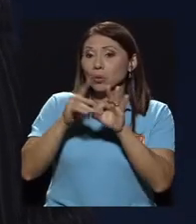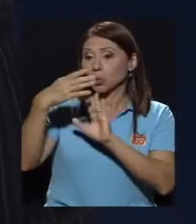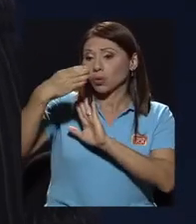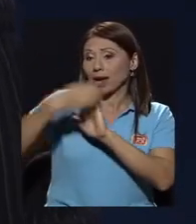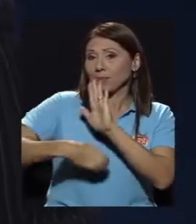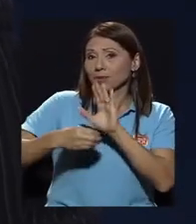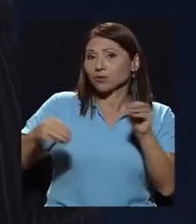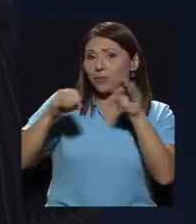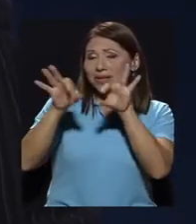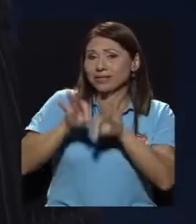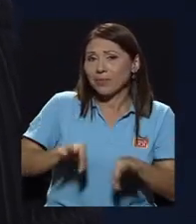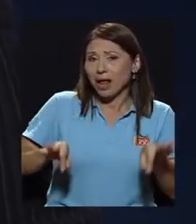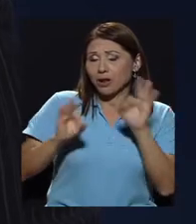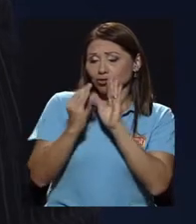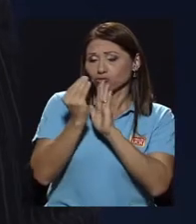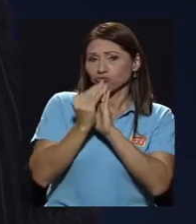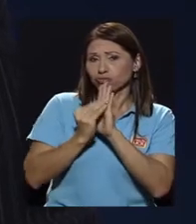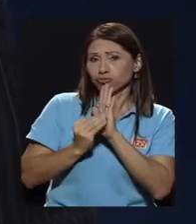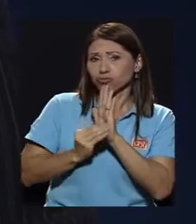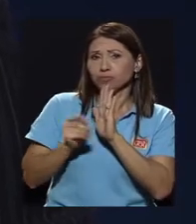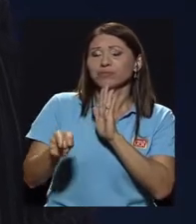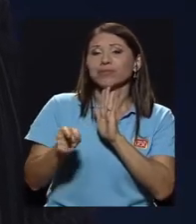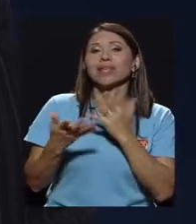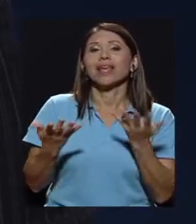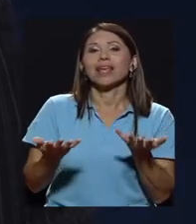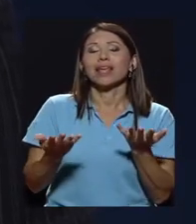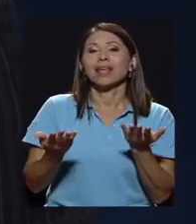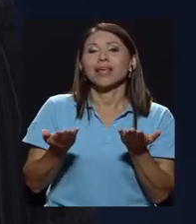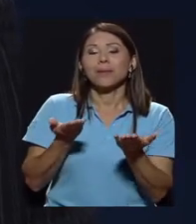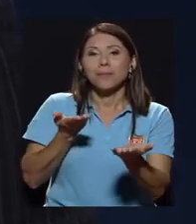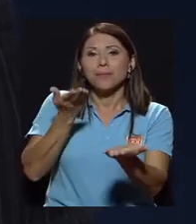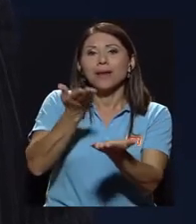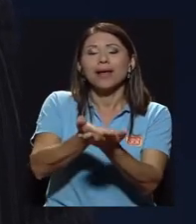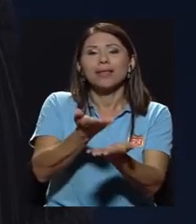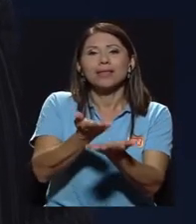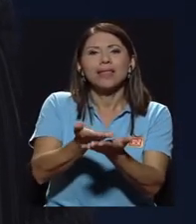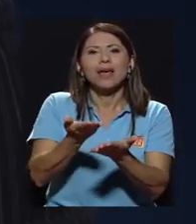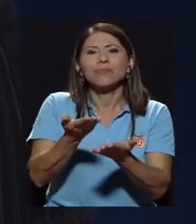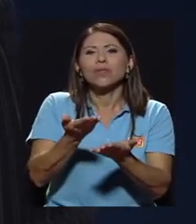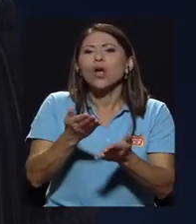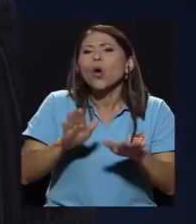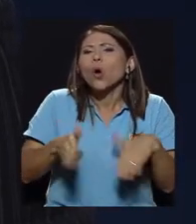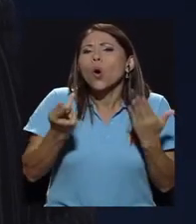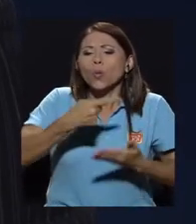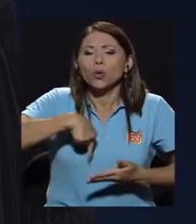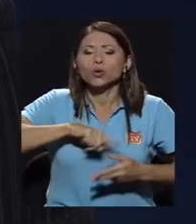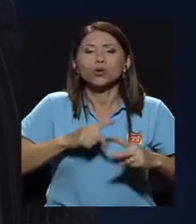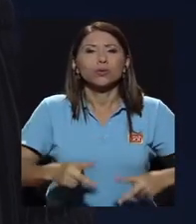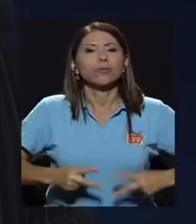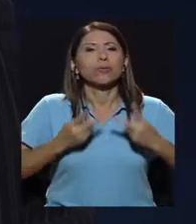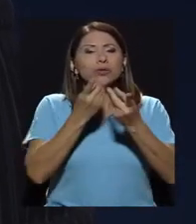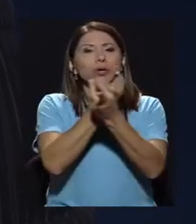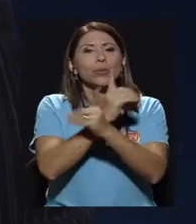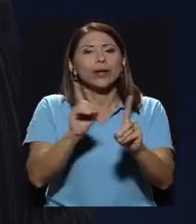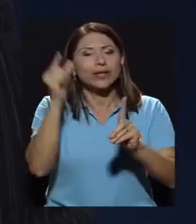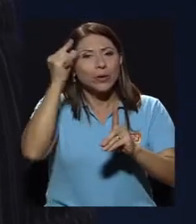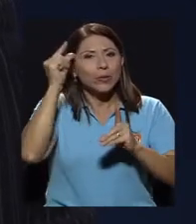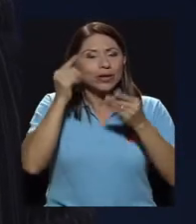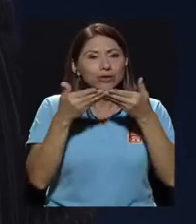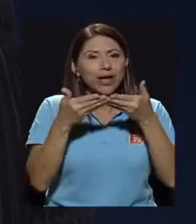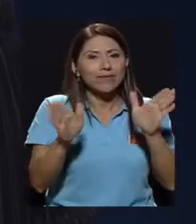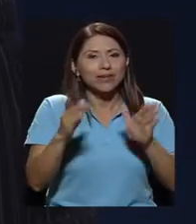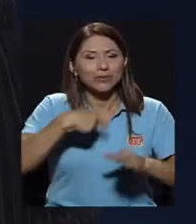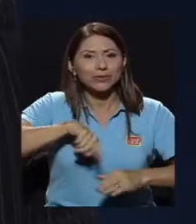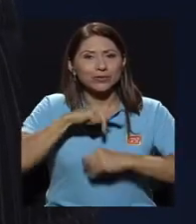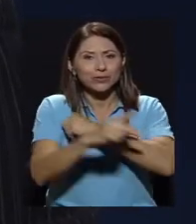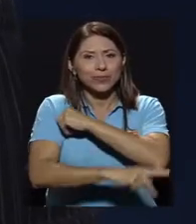capítulos más valiosos y documentados que tiene, que casualmente plantea sobre cómo vivimos la democracia y los gobiernos abiertos en nuestro país.